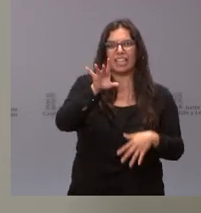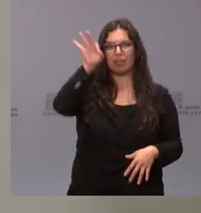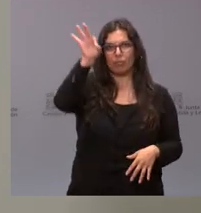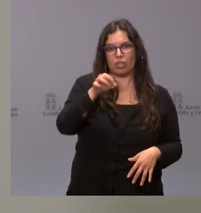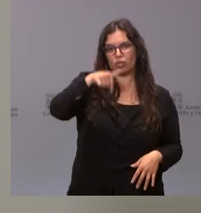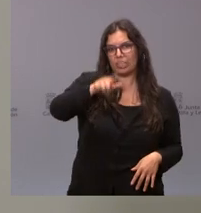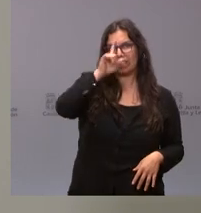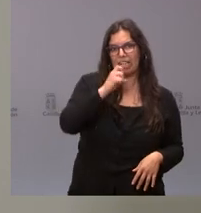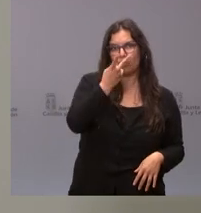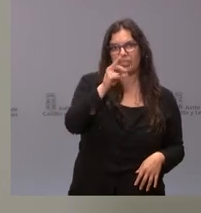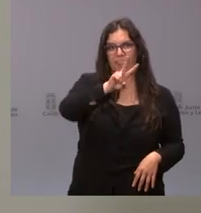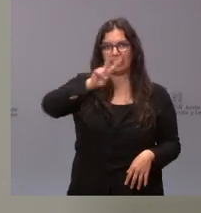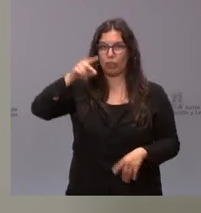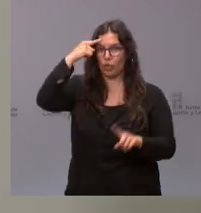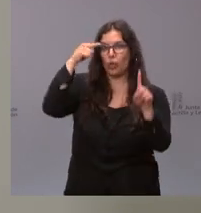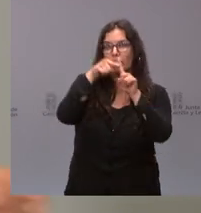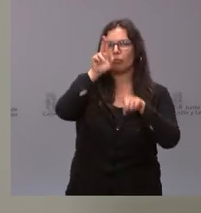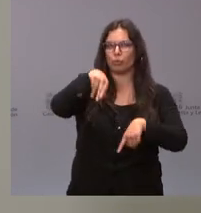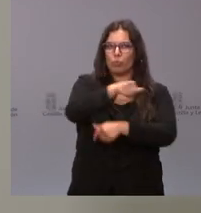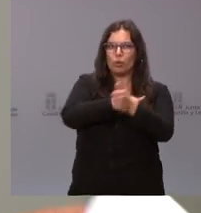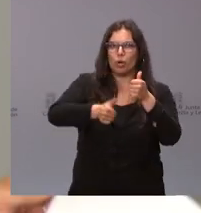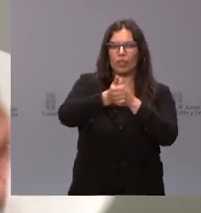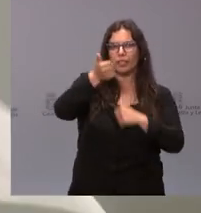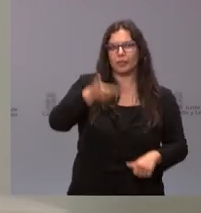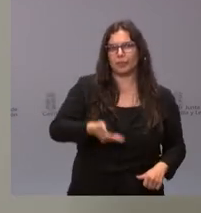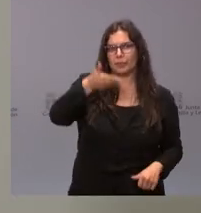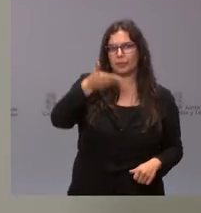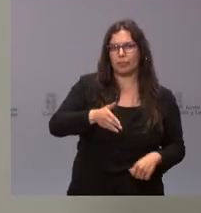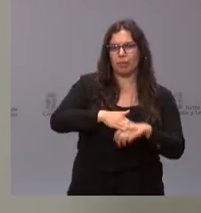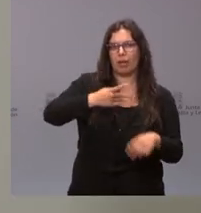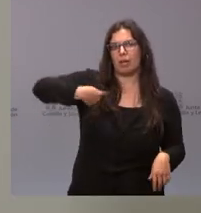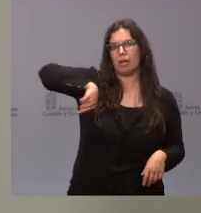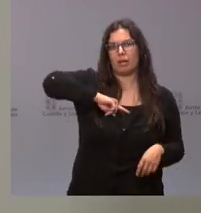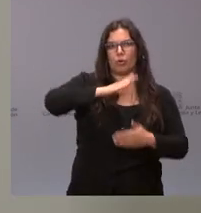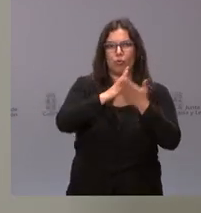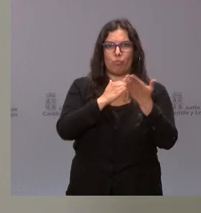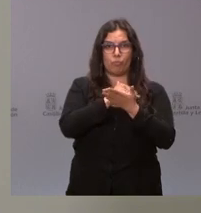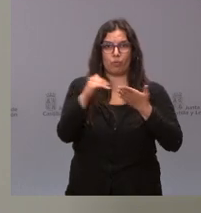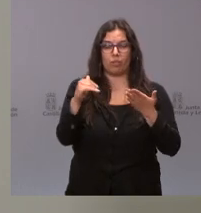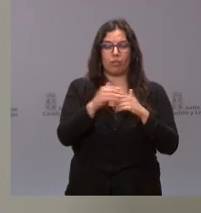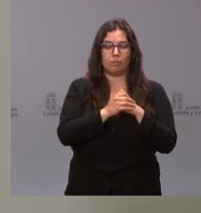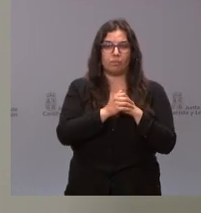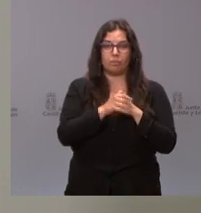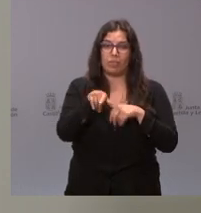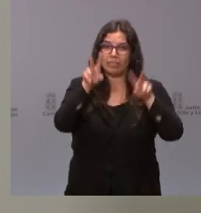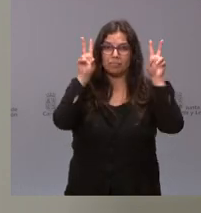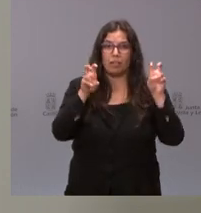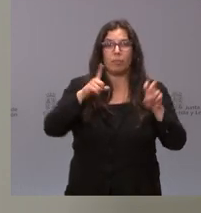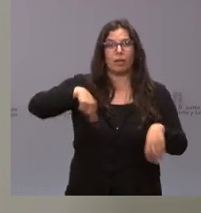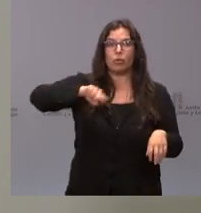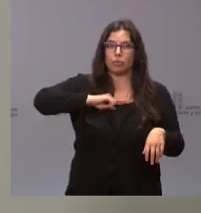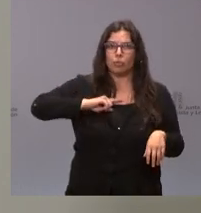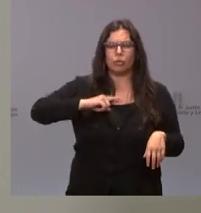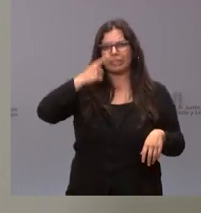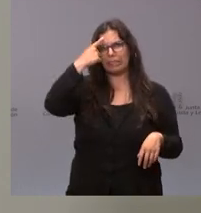2022. Esta es una prioridad fundamental en nuestra comunidad autónoma en un tema que somos muy